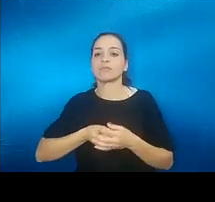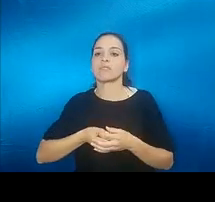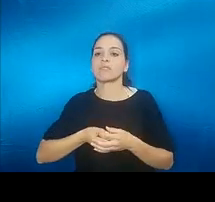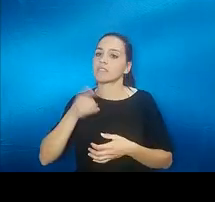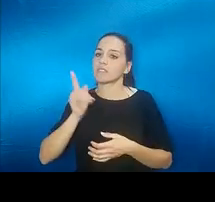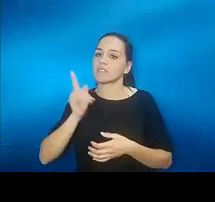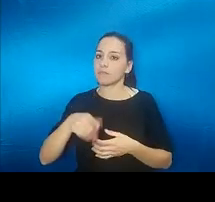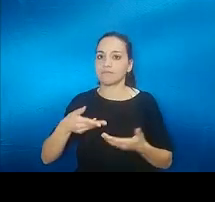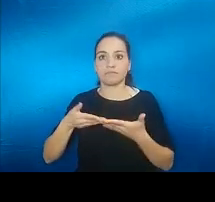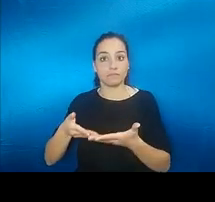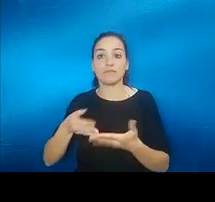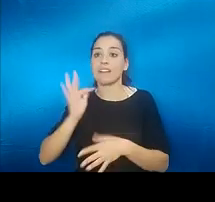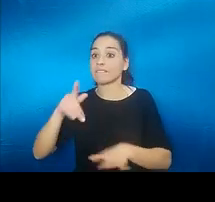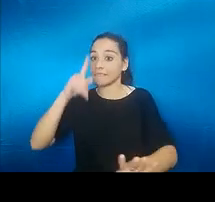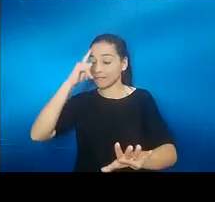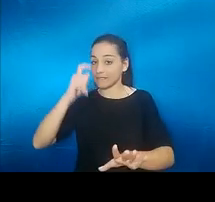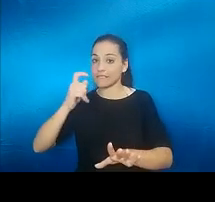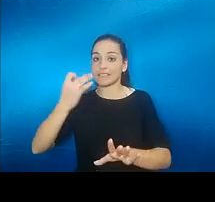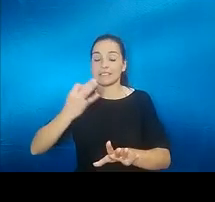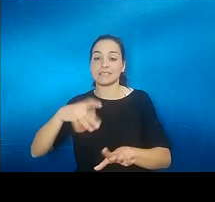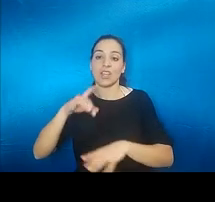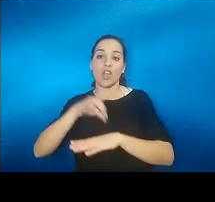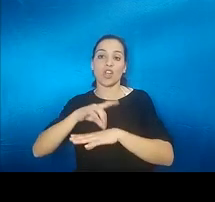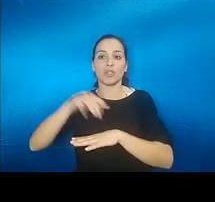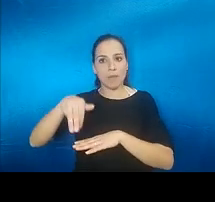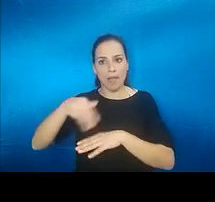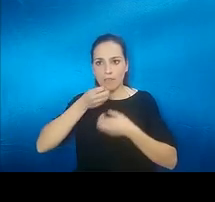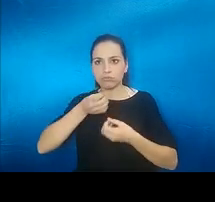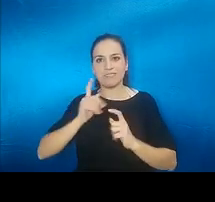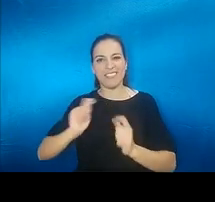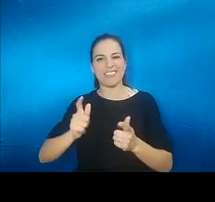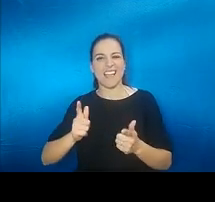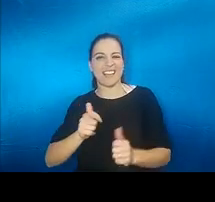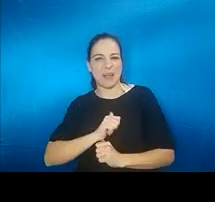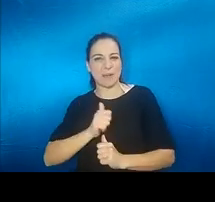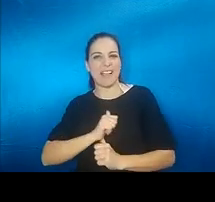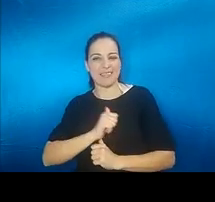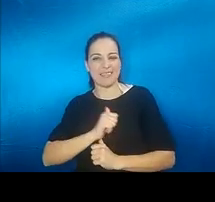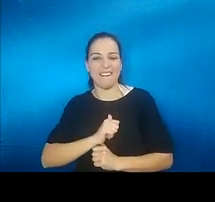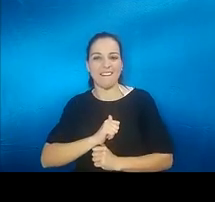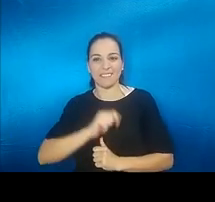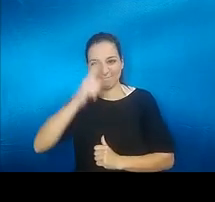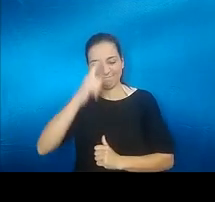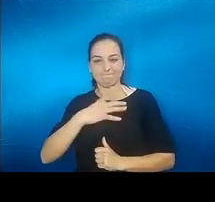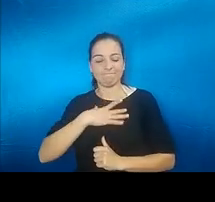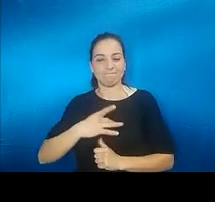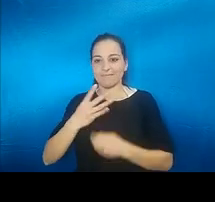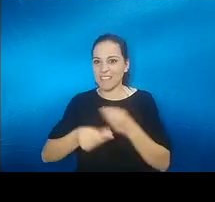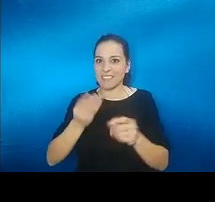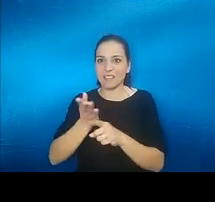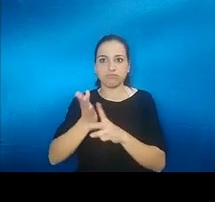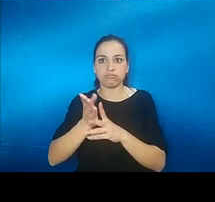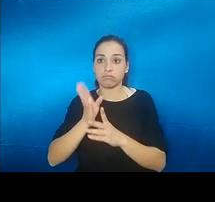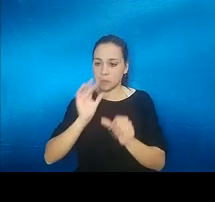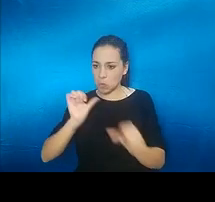y yo creo que además el doctor Mazza ha dado mucha esperanza yo creo que hay muchas cosas que se pueden hacer que no se han intentado